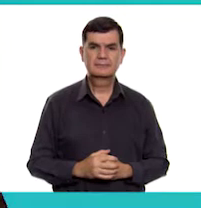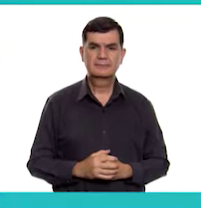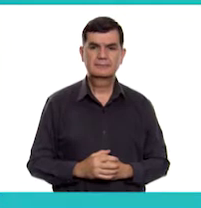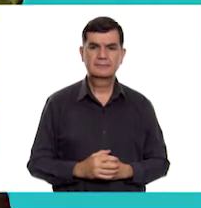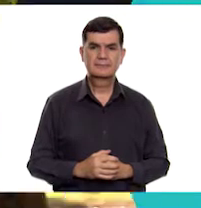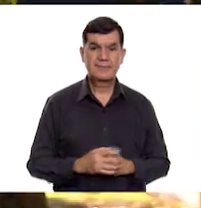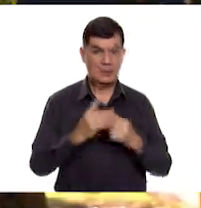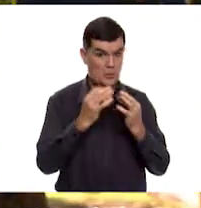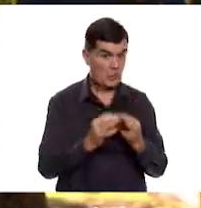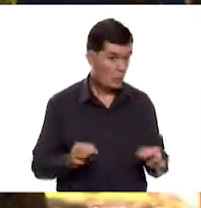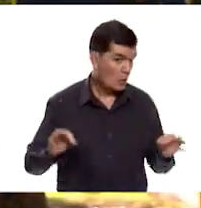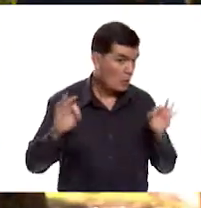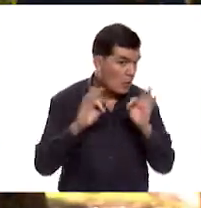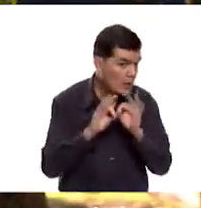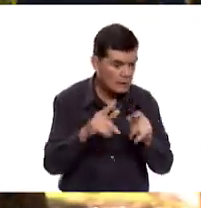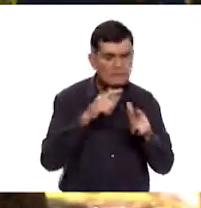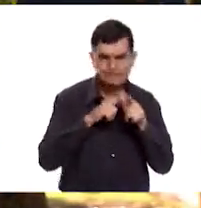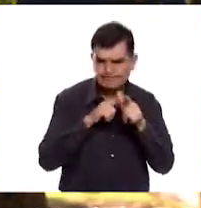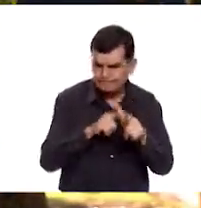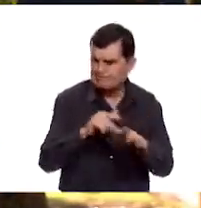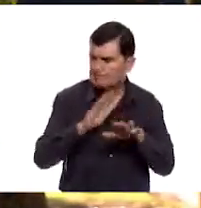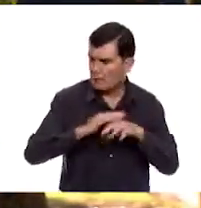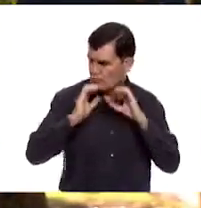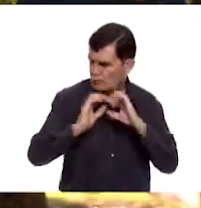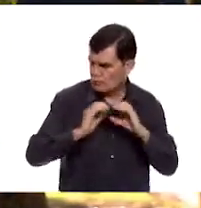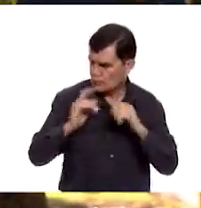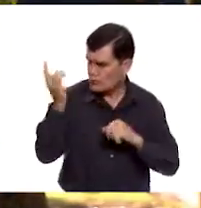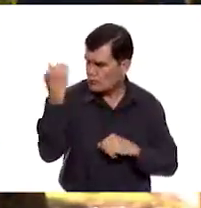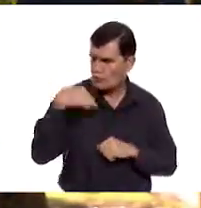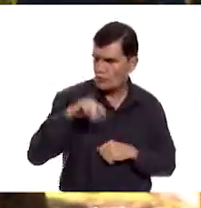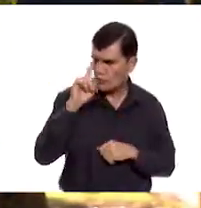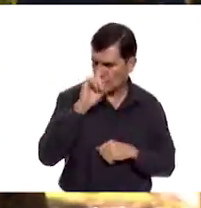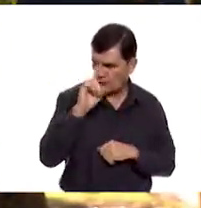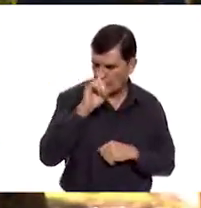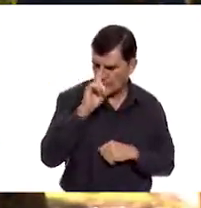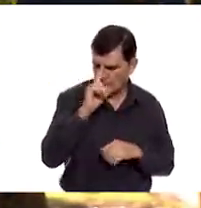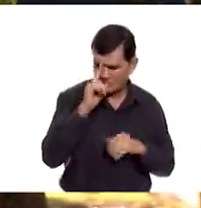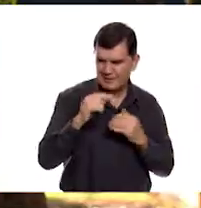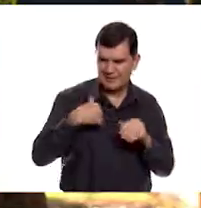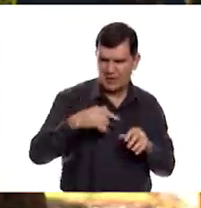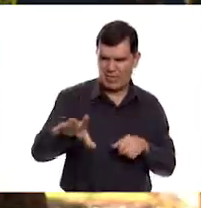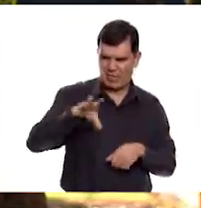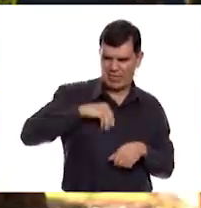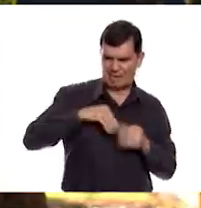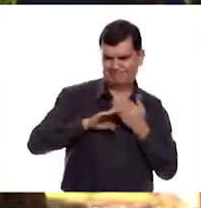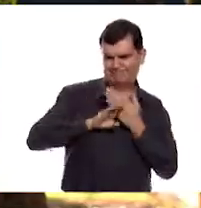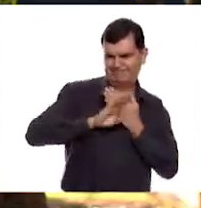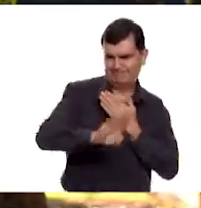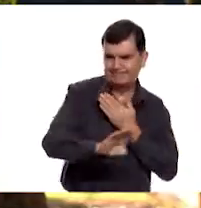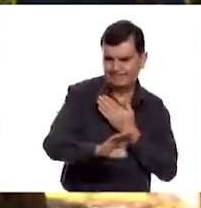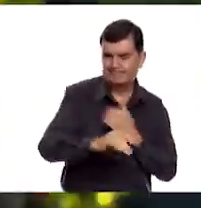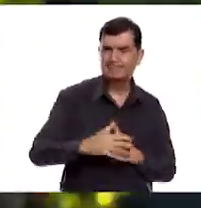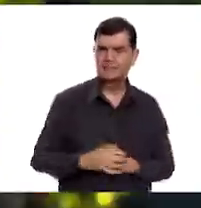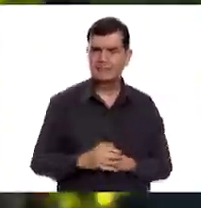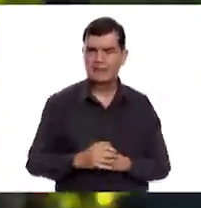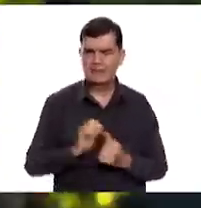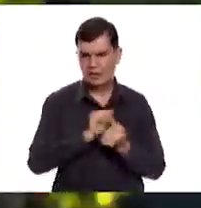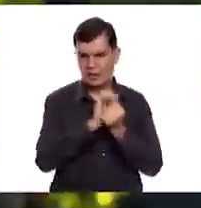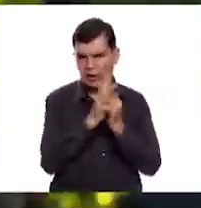Es muy importante continuar con las recomendaciones para evitar contagios de COVID. COVID.